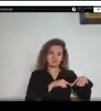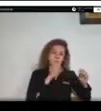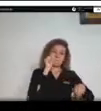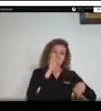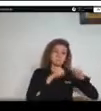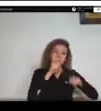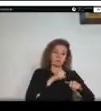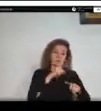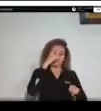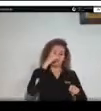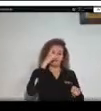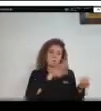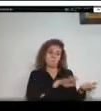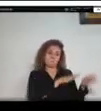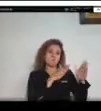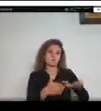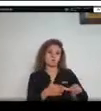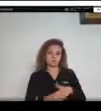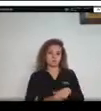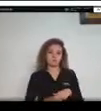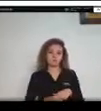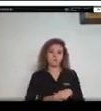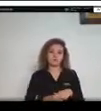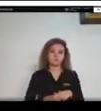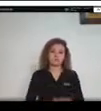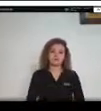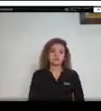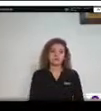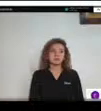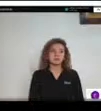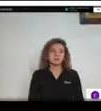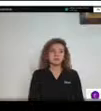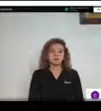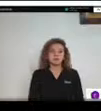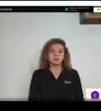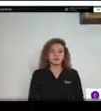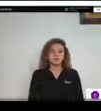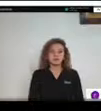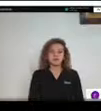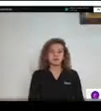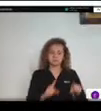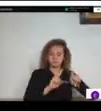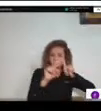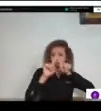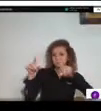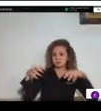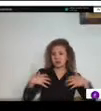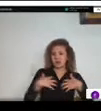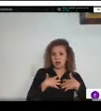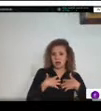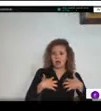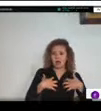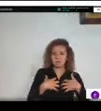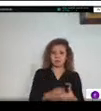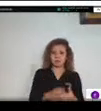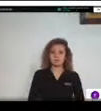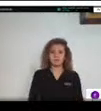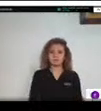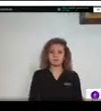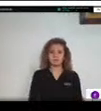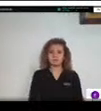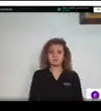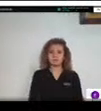tenemos un huibo perdicero una especie constrictora su nombre es científico el boa constrictor en la imagen